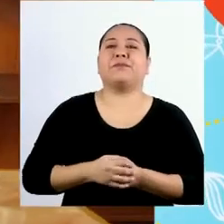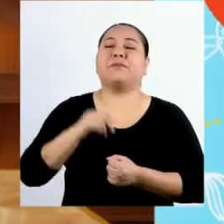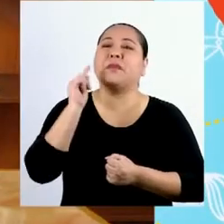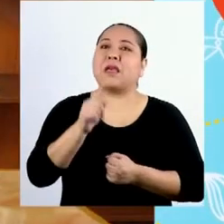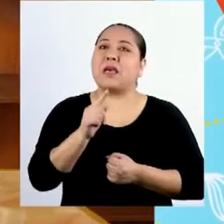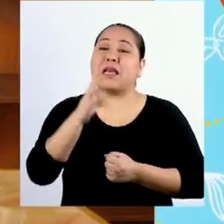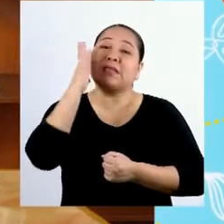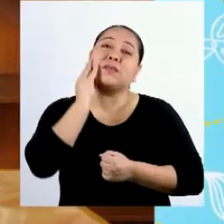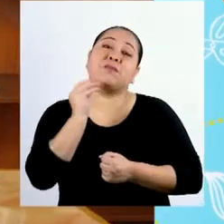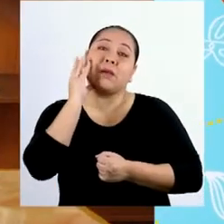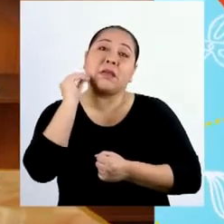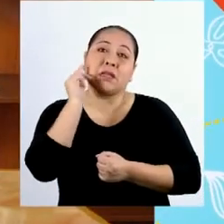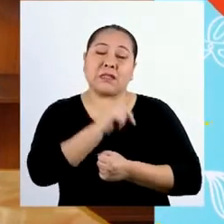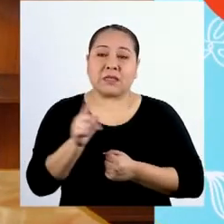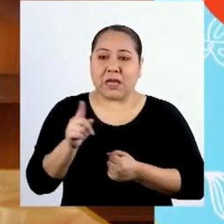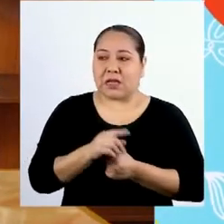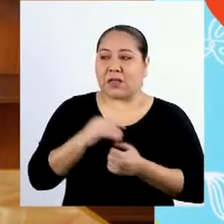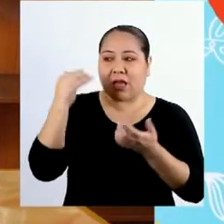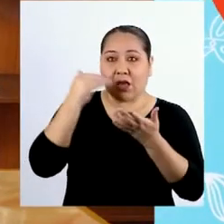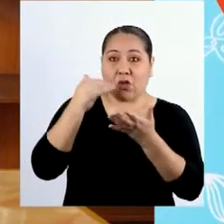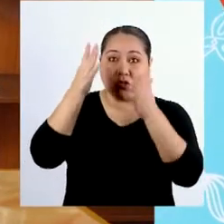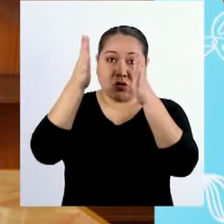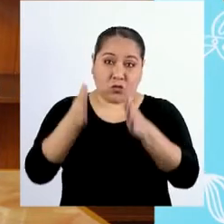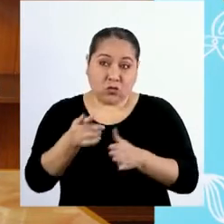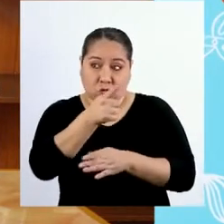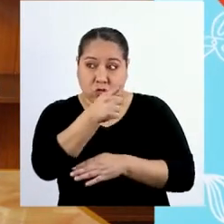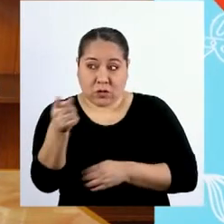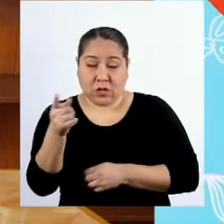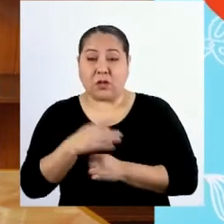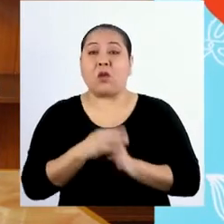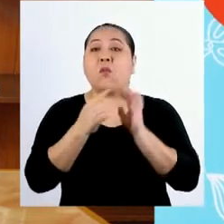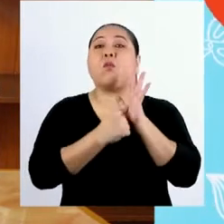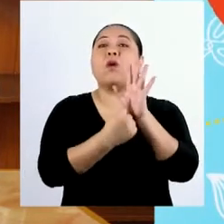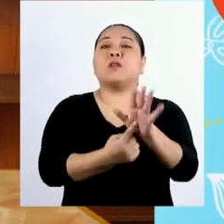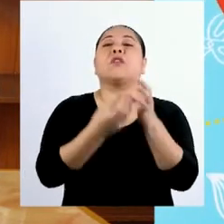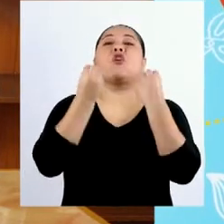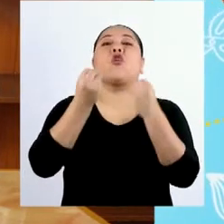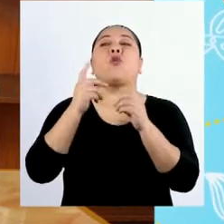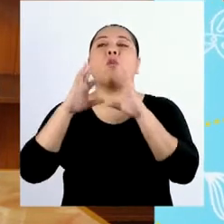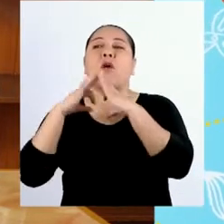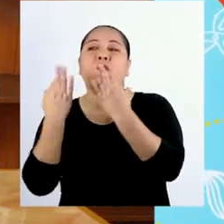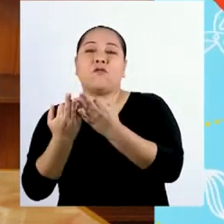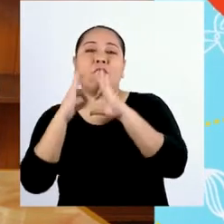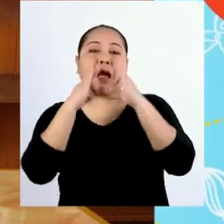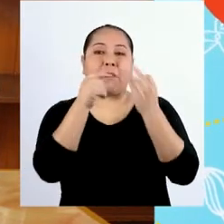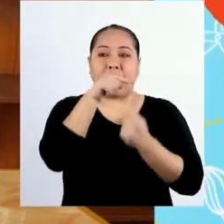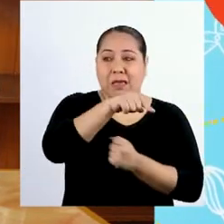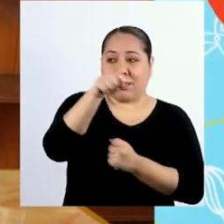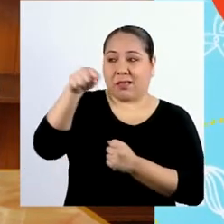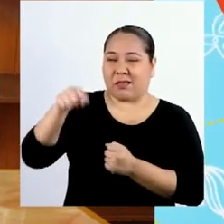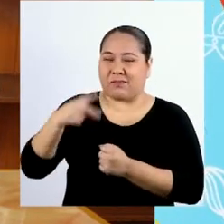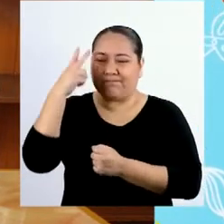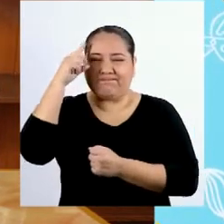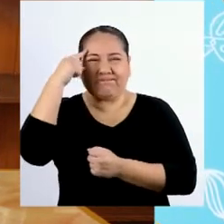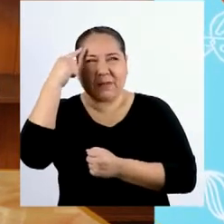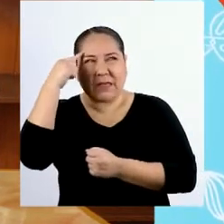Las experiencias contadas por las y los estudiantes nos muestran cómo las familias se ven en la